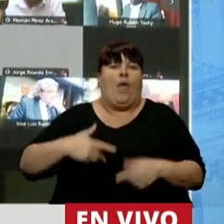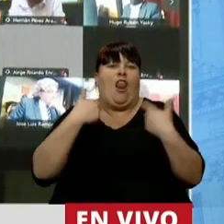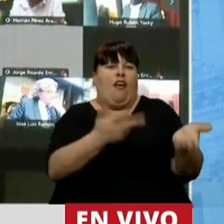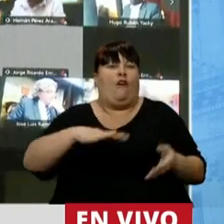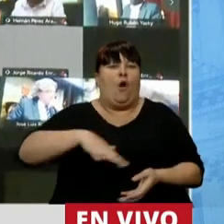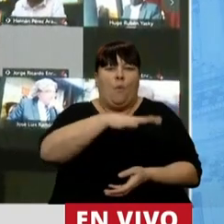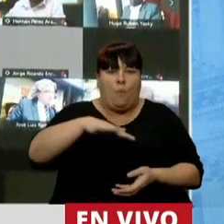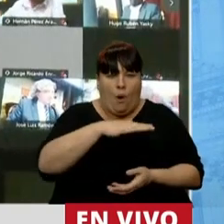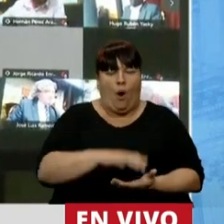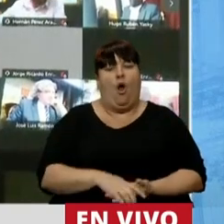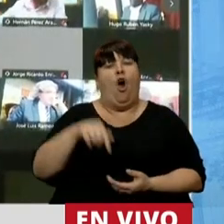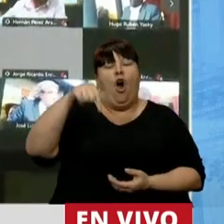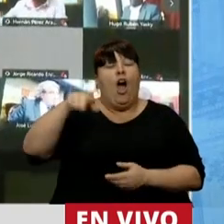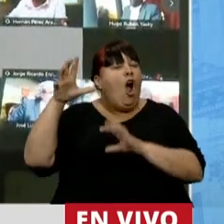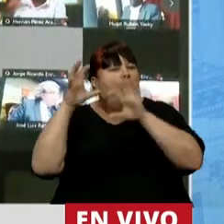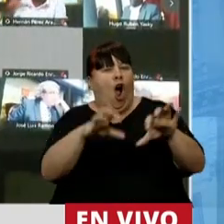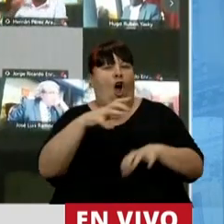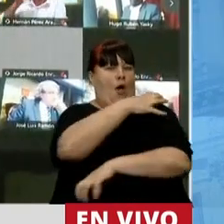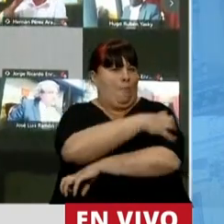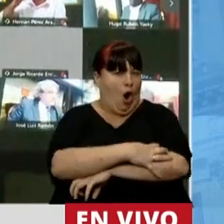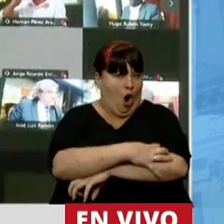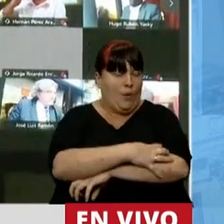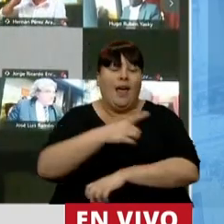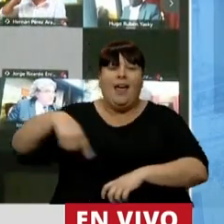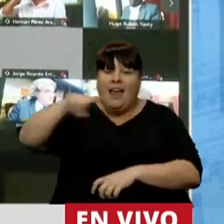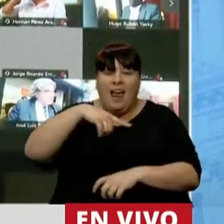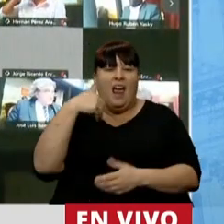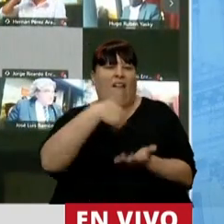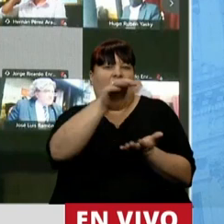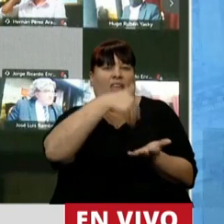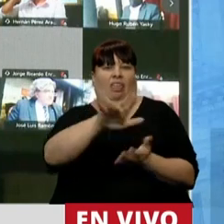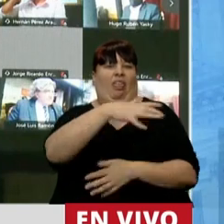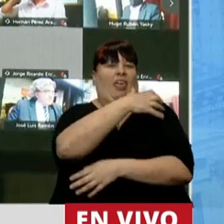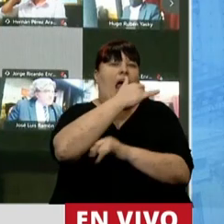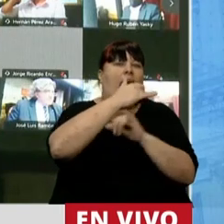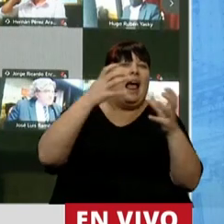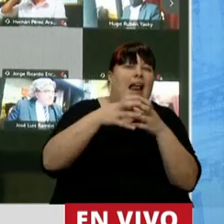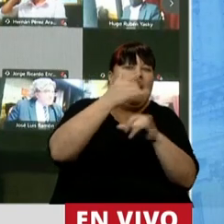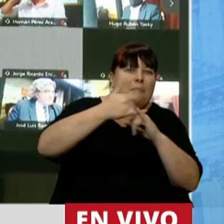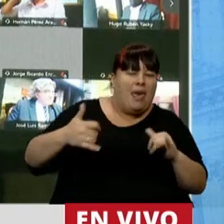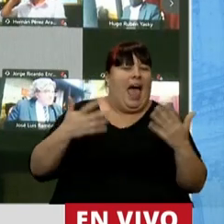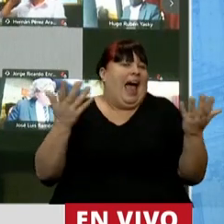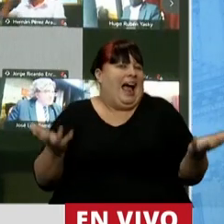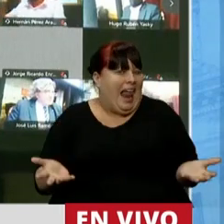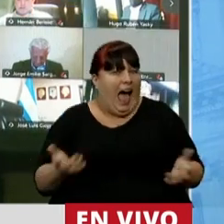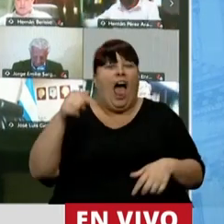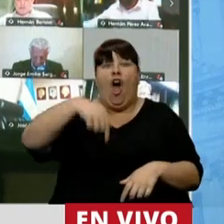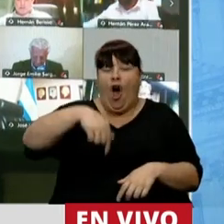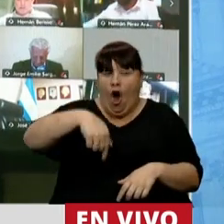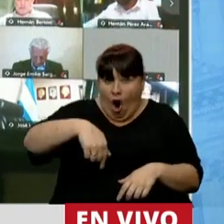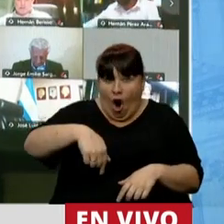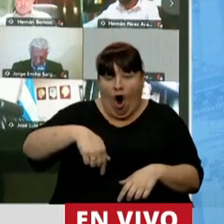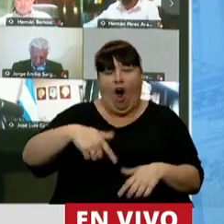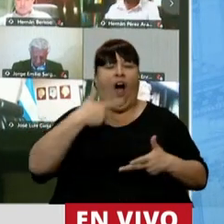populares, los que odian a los pobres, los que desprecian a la clase media, claro, hoy